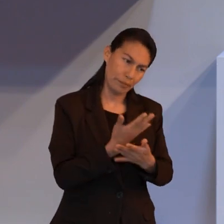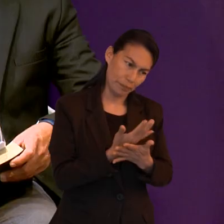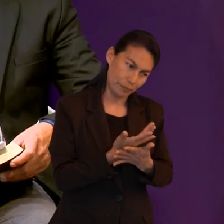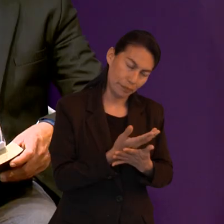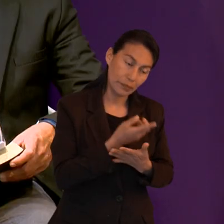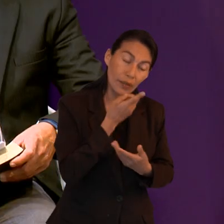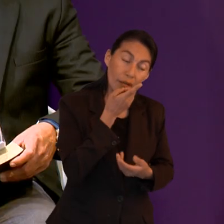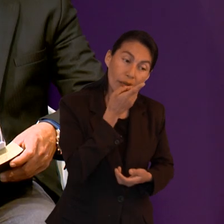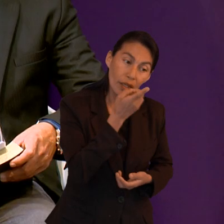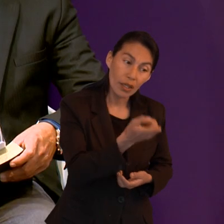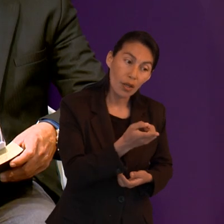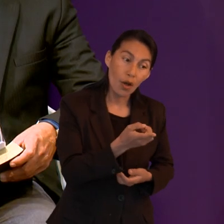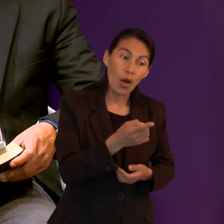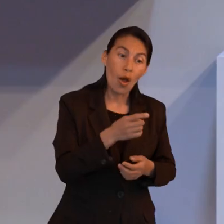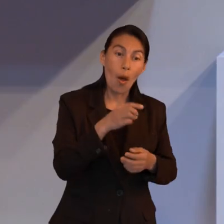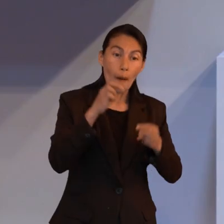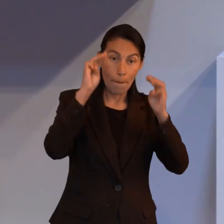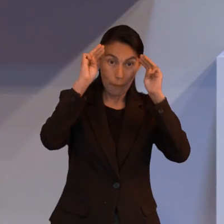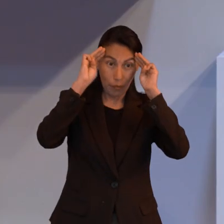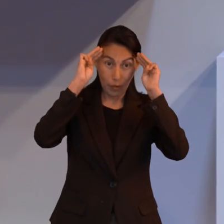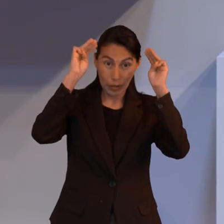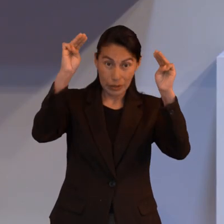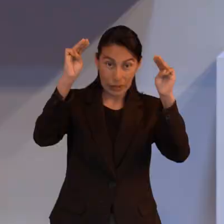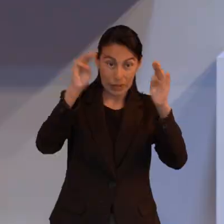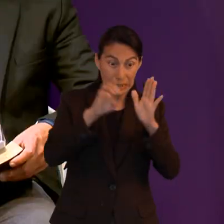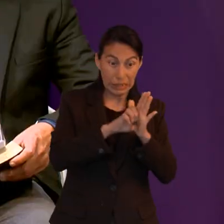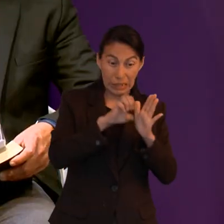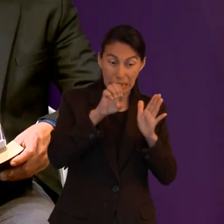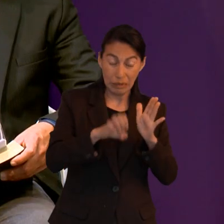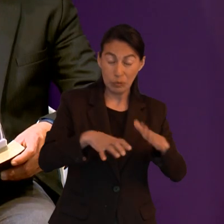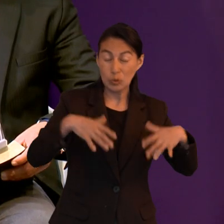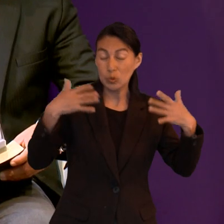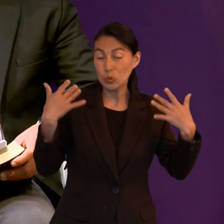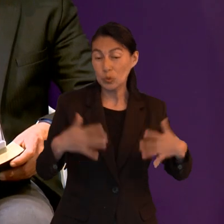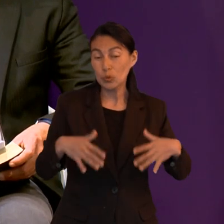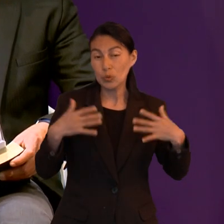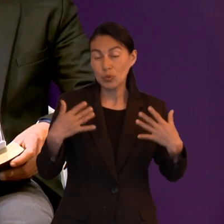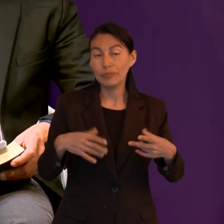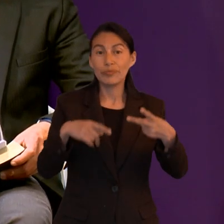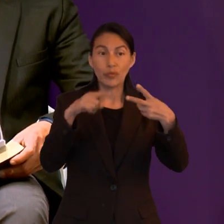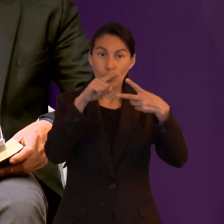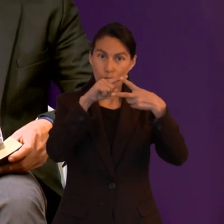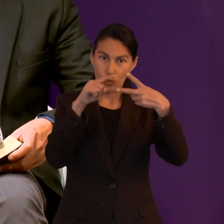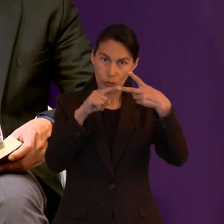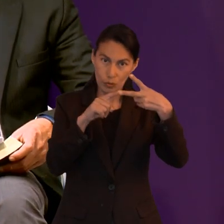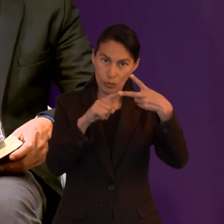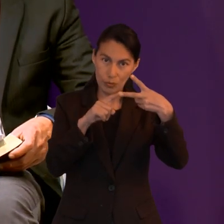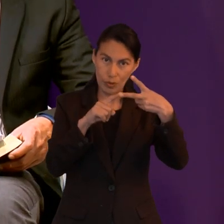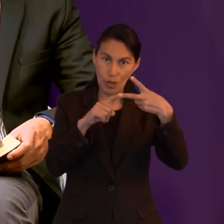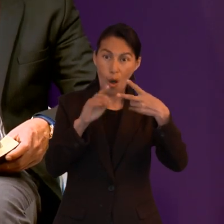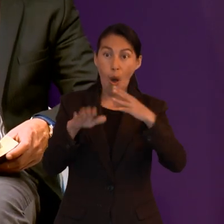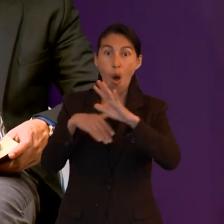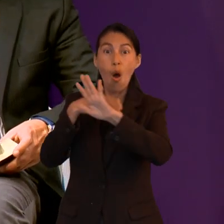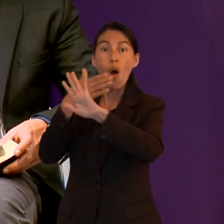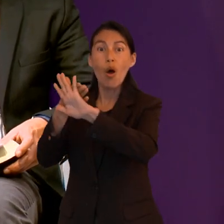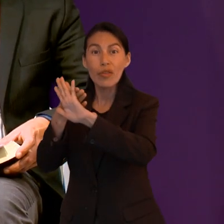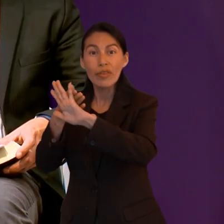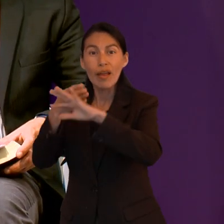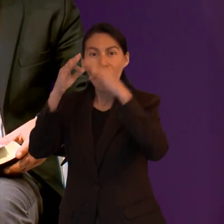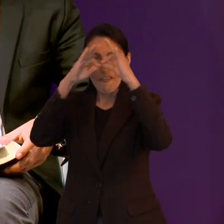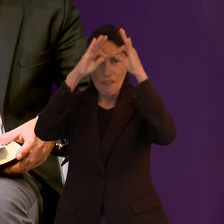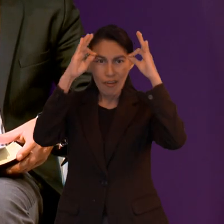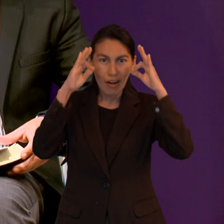que pues le trajo muchos dolores de cabeza Virginia déjame comentarte que en el ejemplo de Moisés podemos encontrar